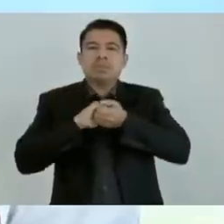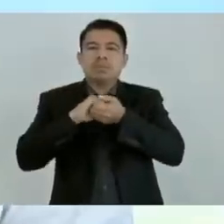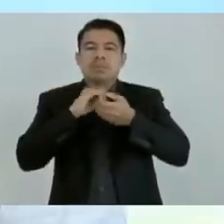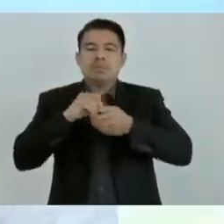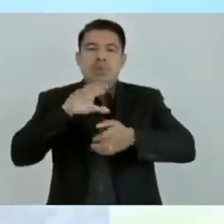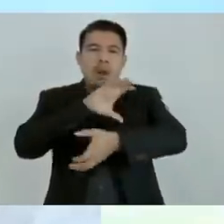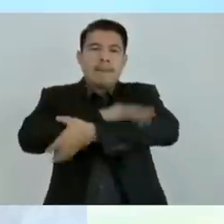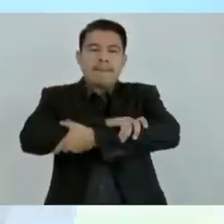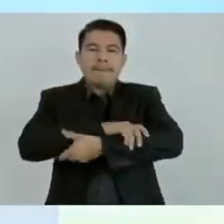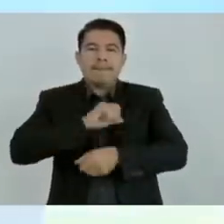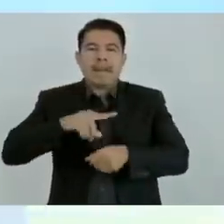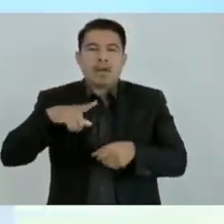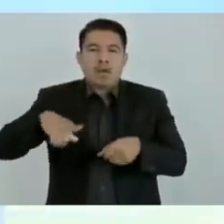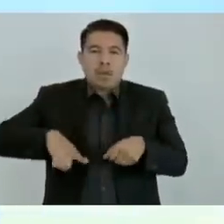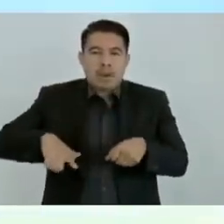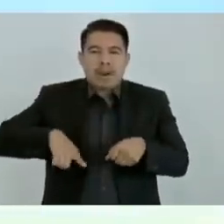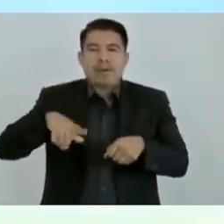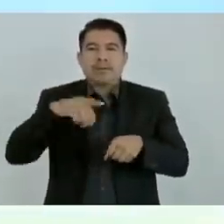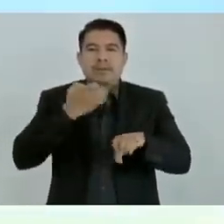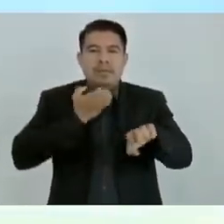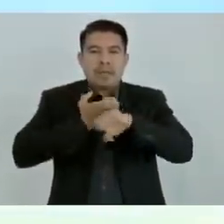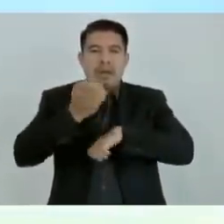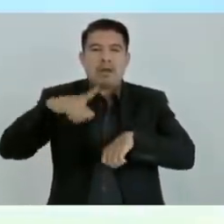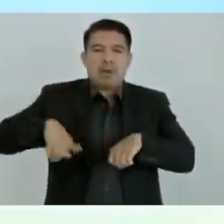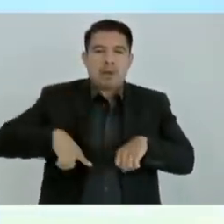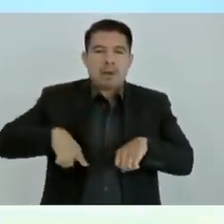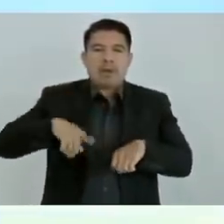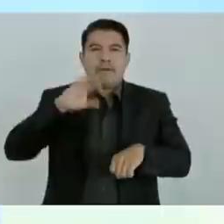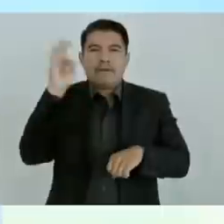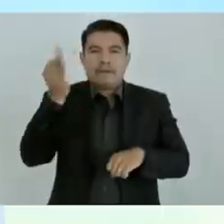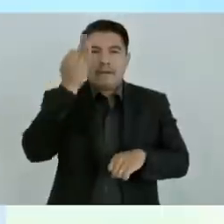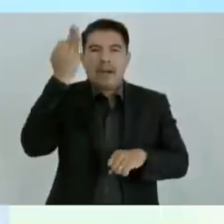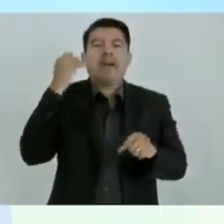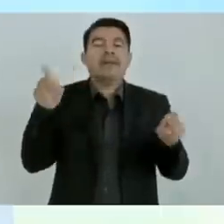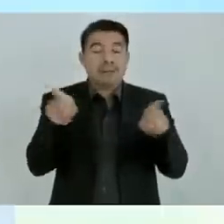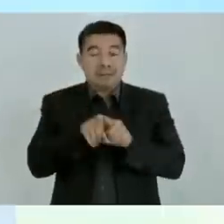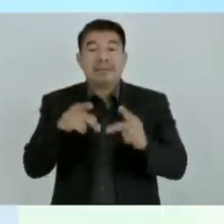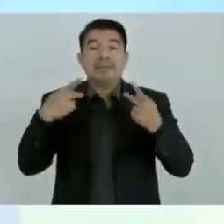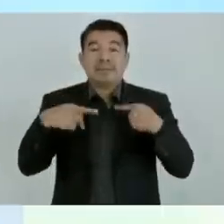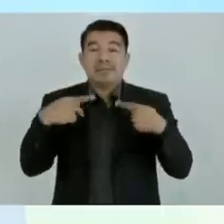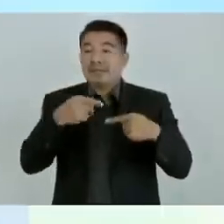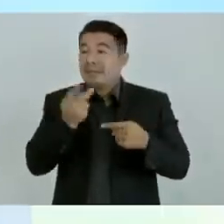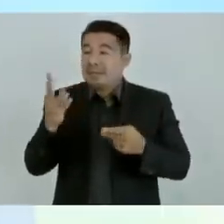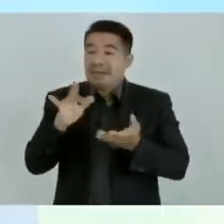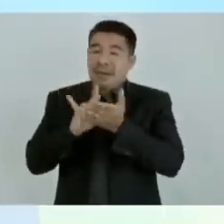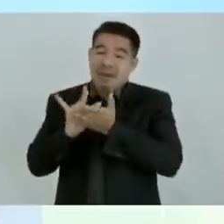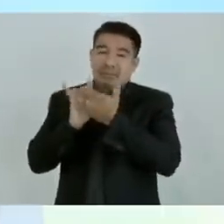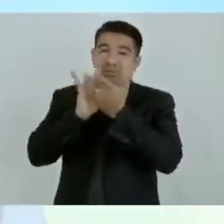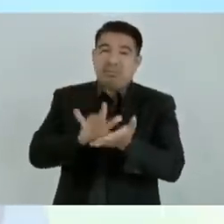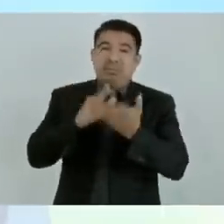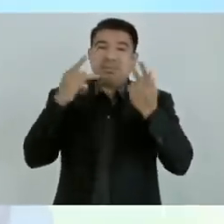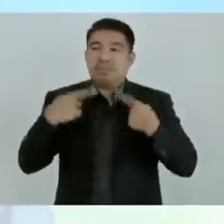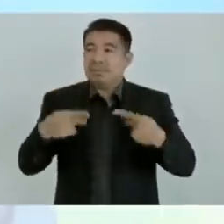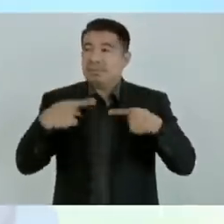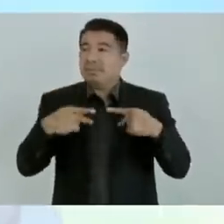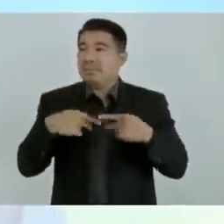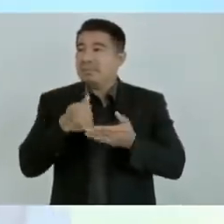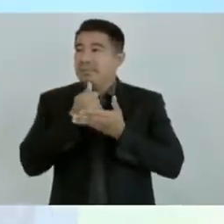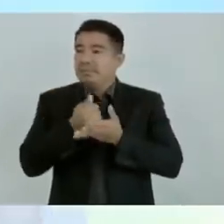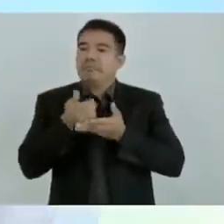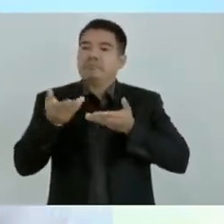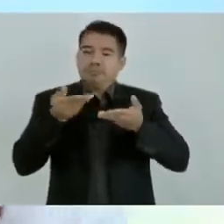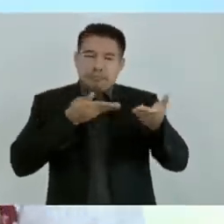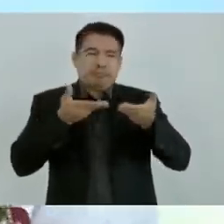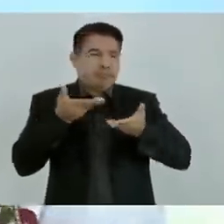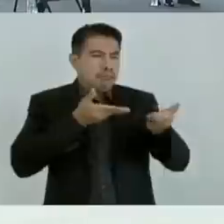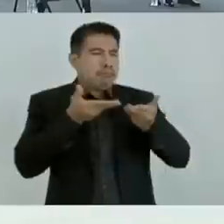estatal, federal y la iniciativa privada de Chiapas. Lo podemos manejar